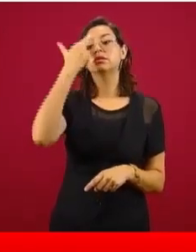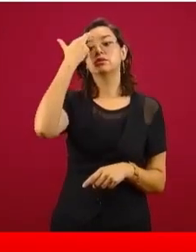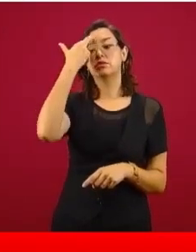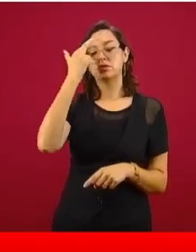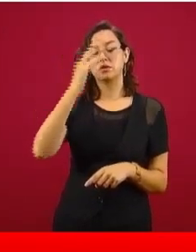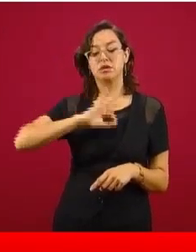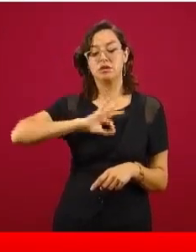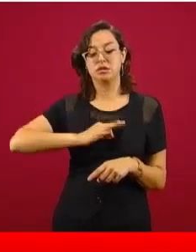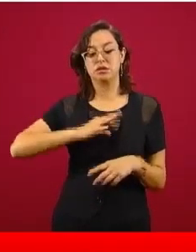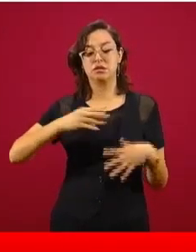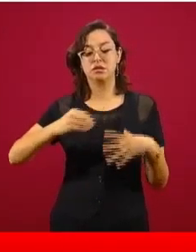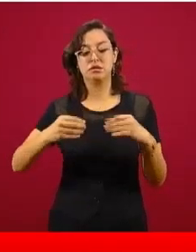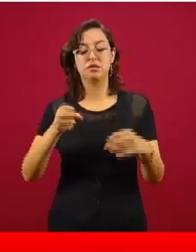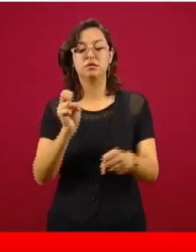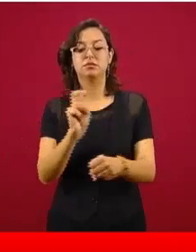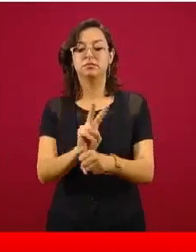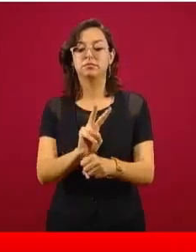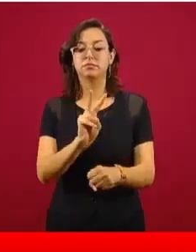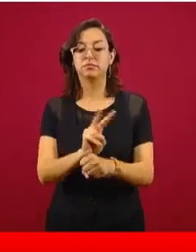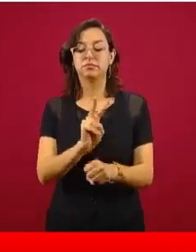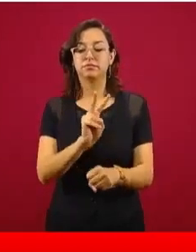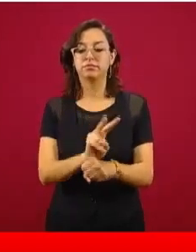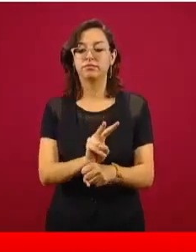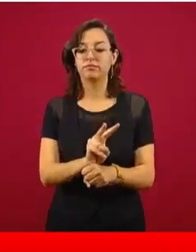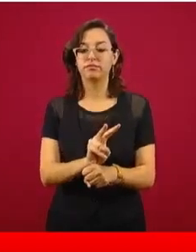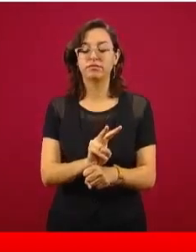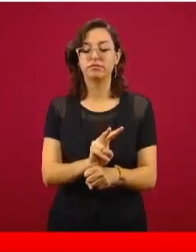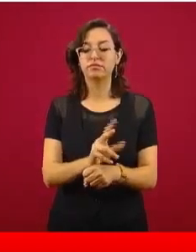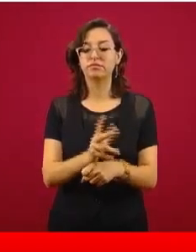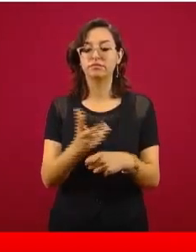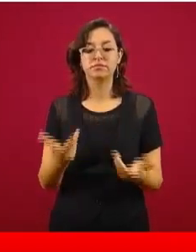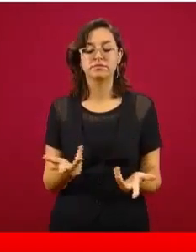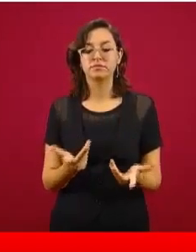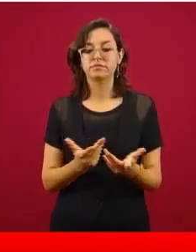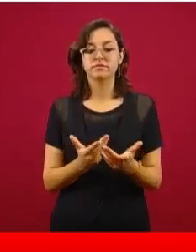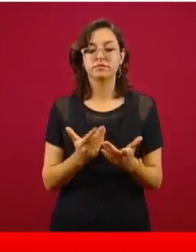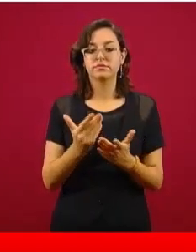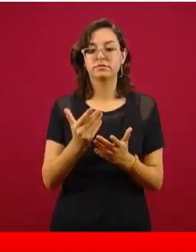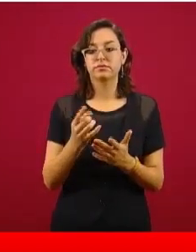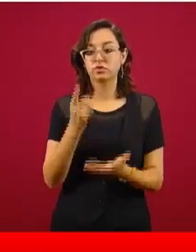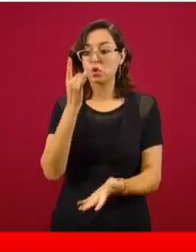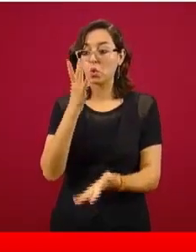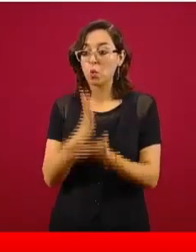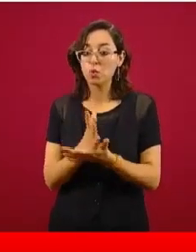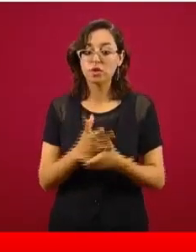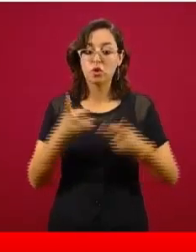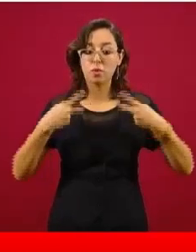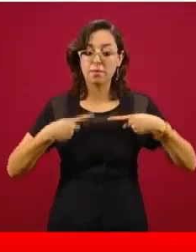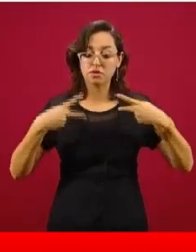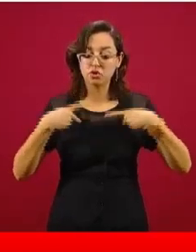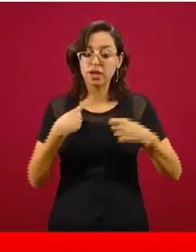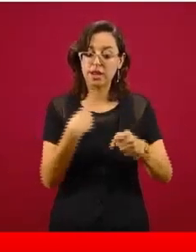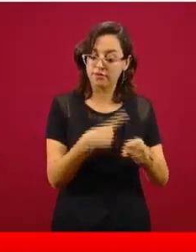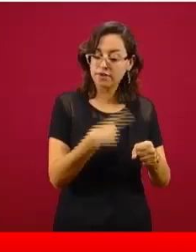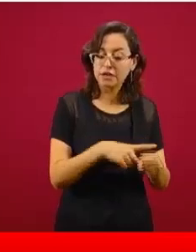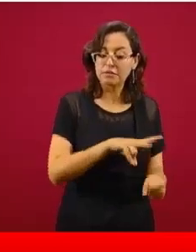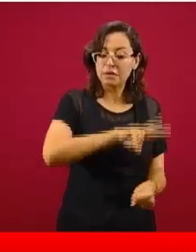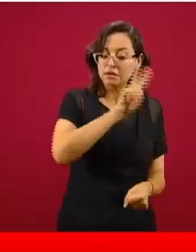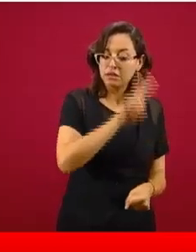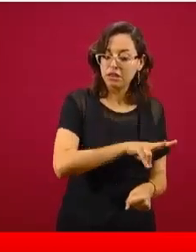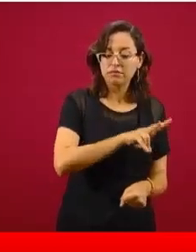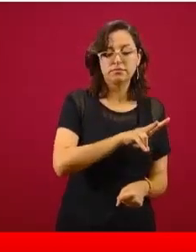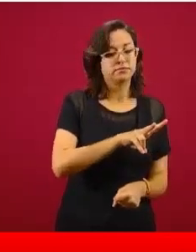vigilancia epidemiológica no se reducen las cosas solamente a los casos confirmados. Nosotros consideramos a los casos